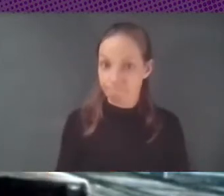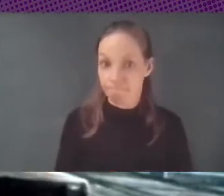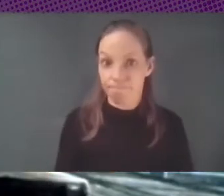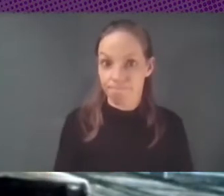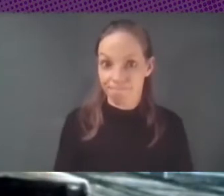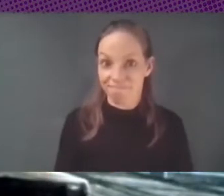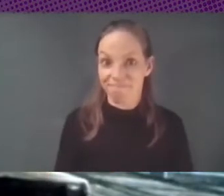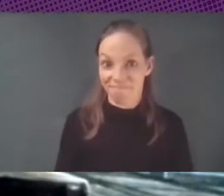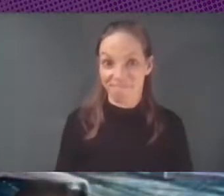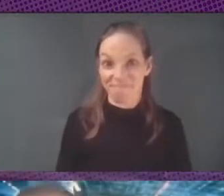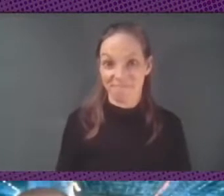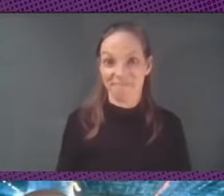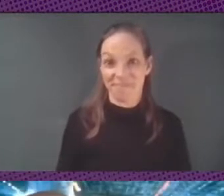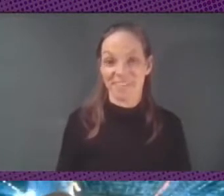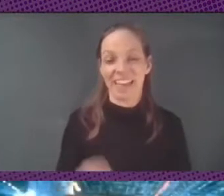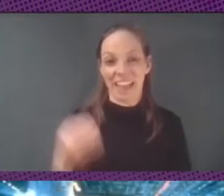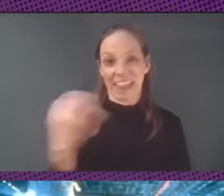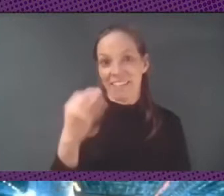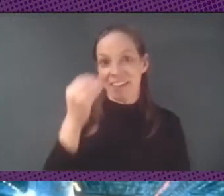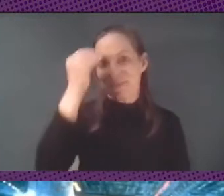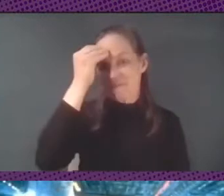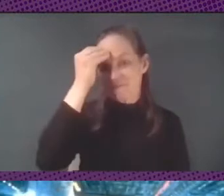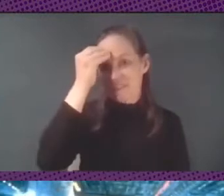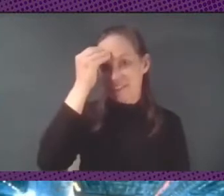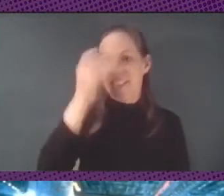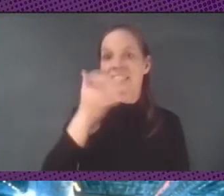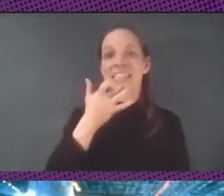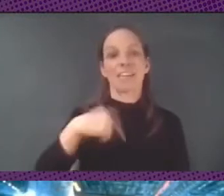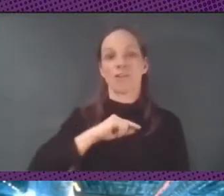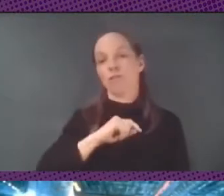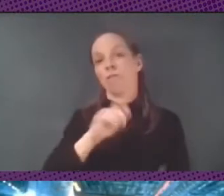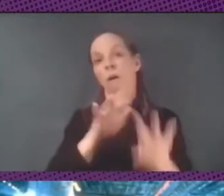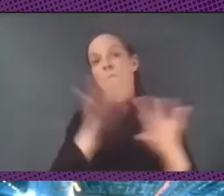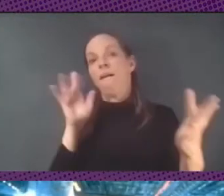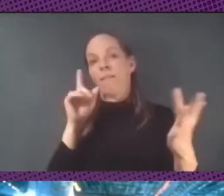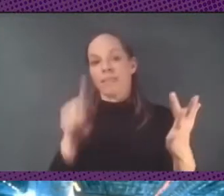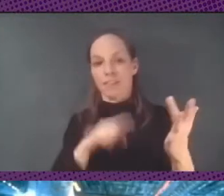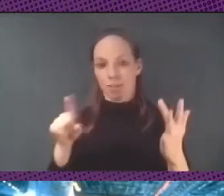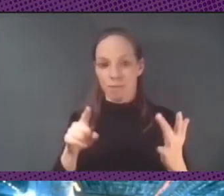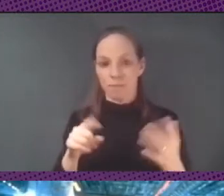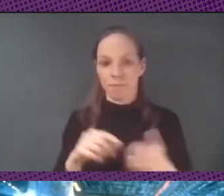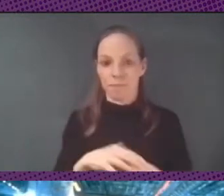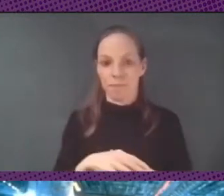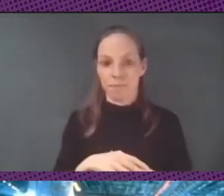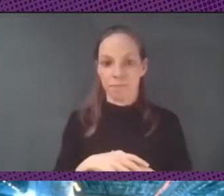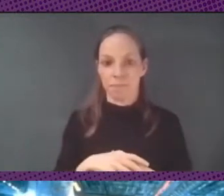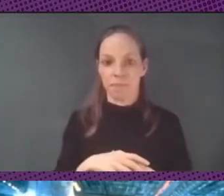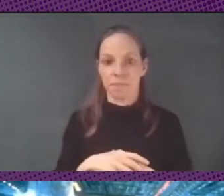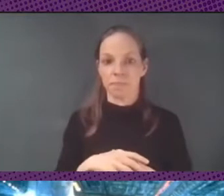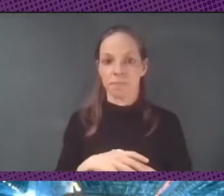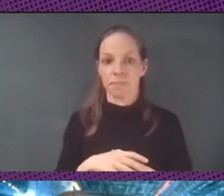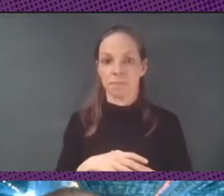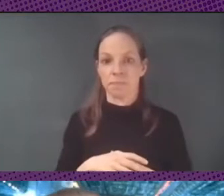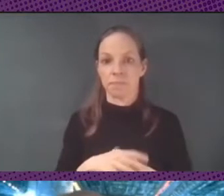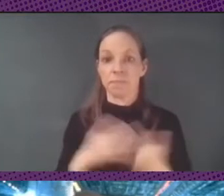la pregunta que hacerse si nos desconectamos la cuestión principal y no sé si Cecilia está por ahí porque la vemos